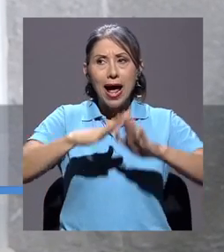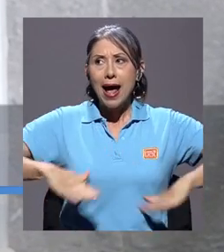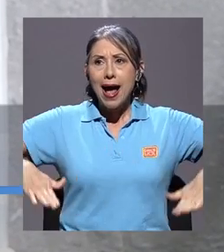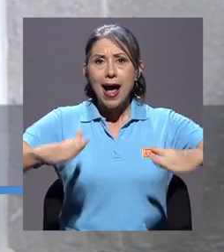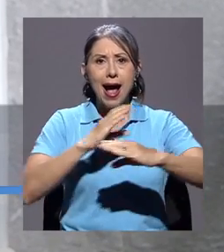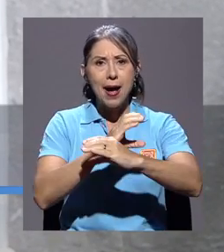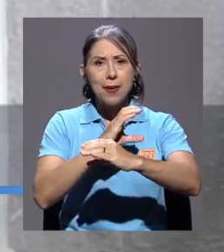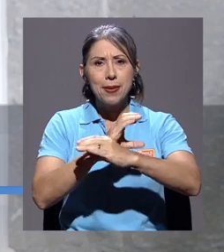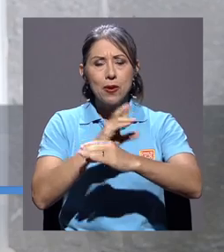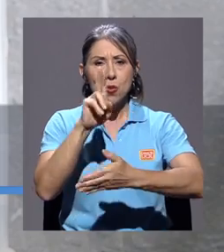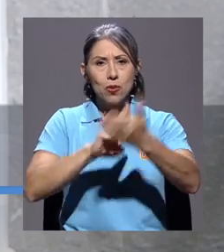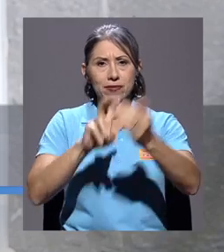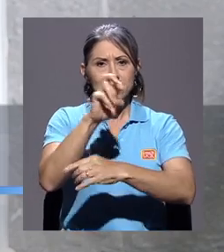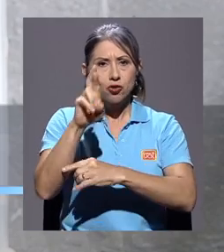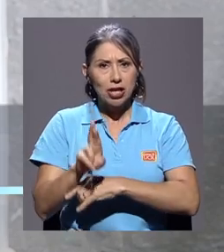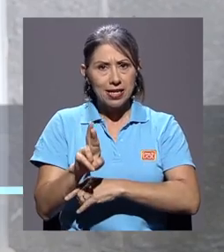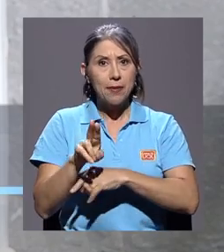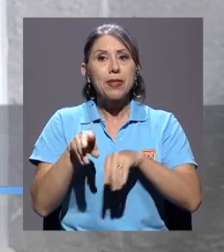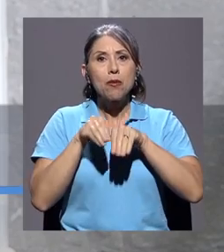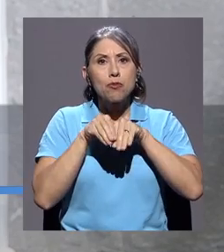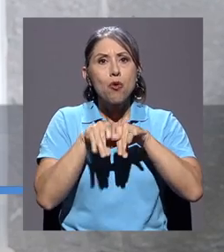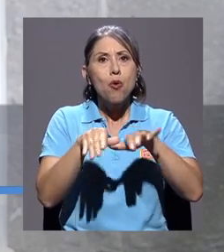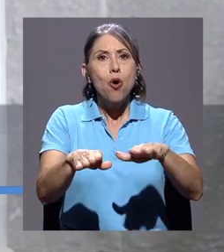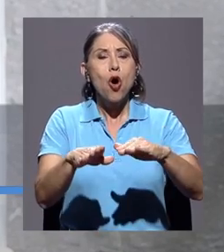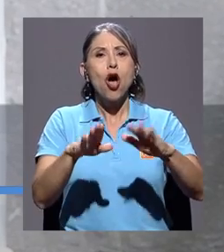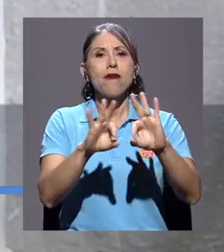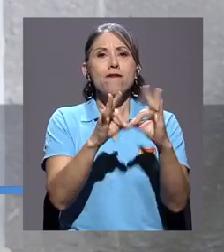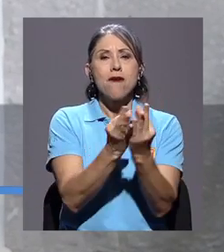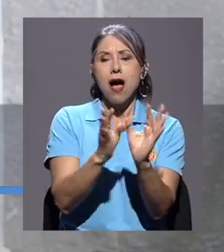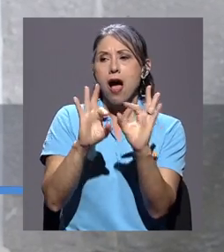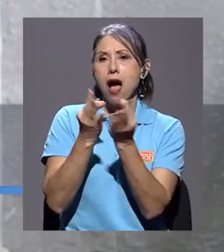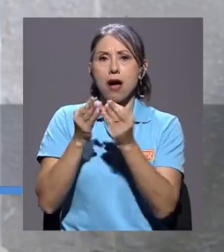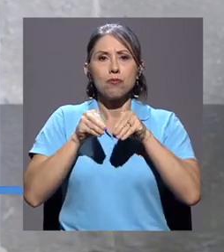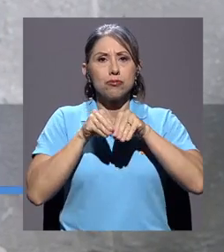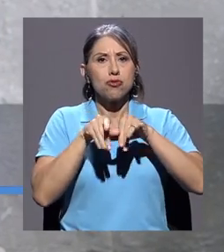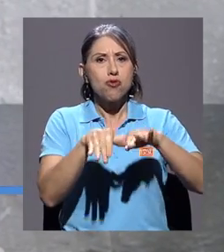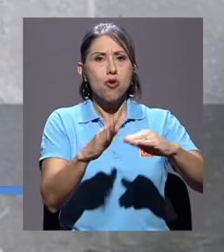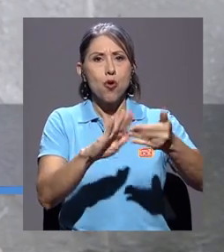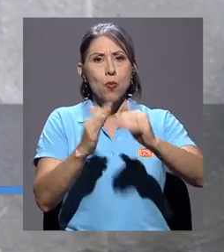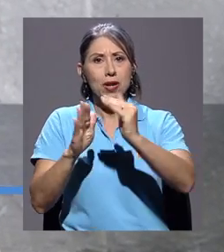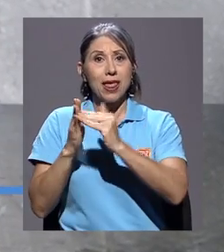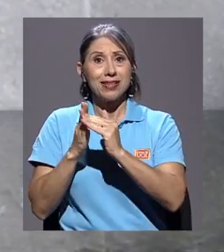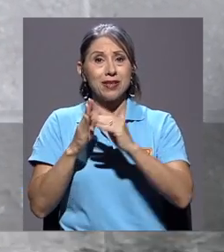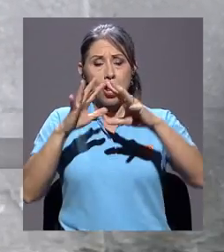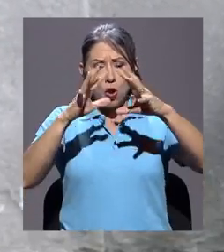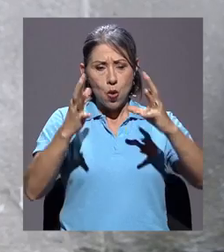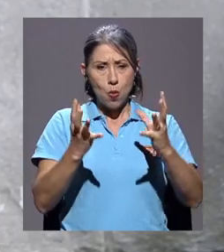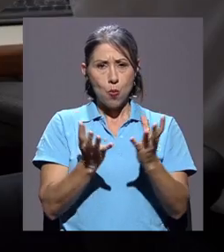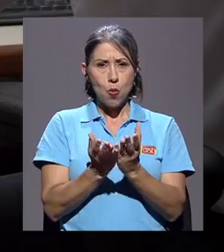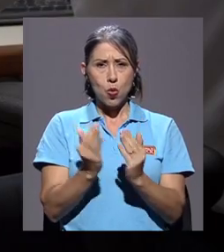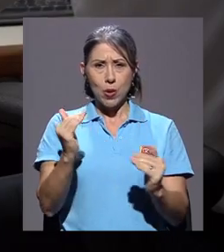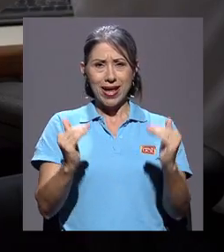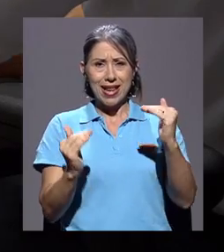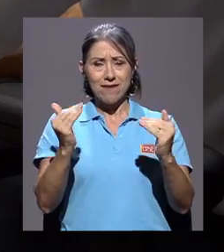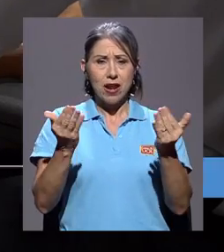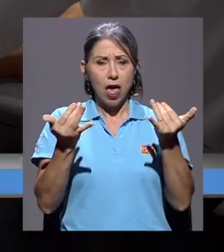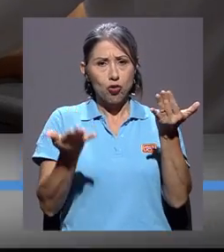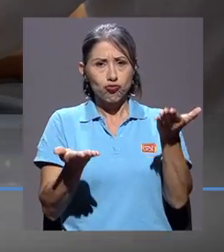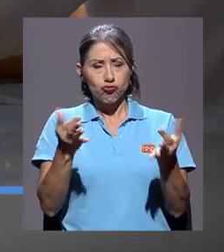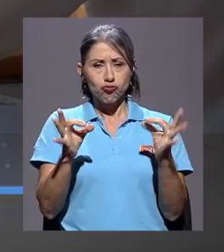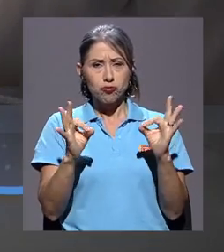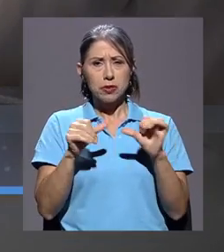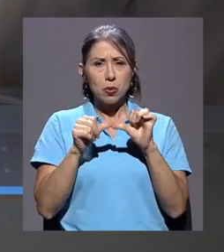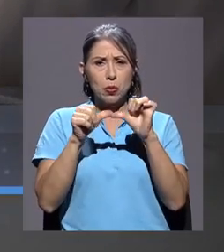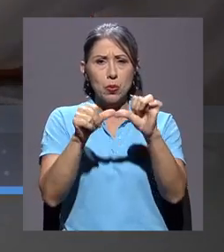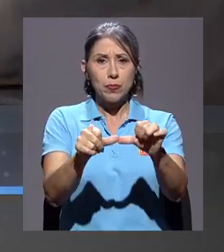esta cultura trascienda en los hogares, en nuestras comunidades y tener un mundo más equilibrado y más sostenible. Los